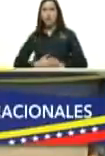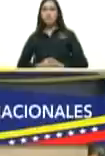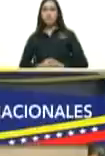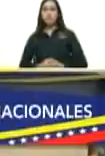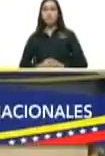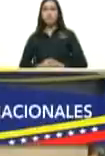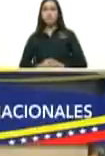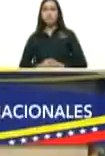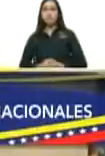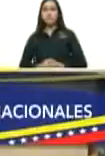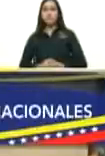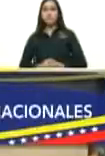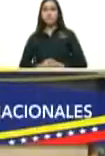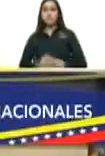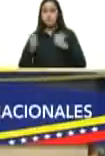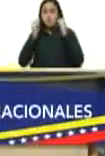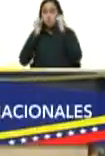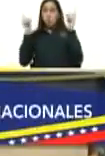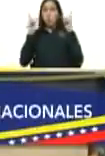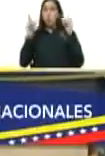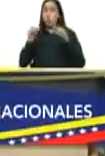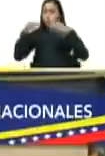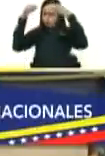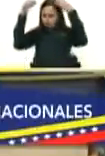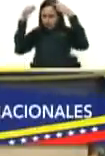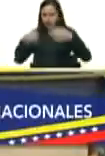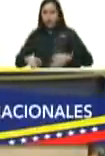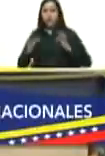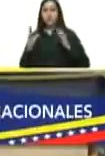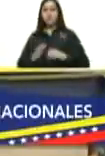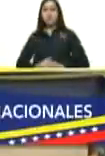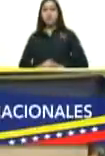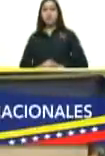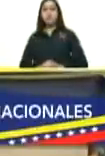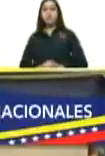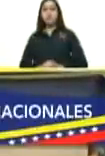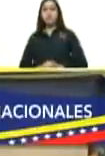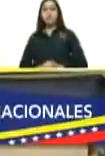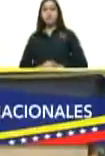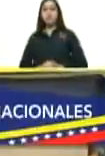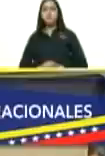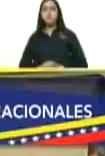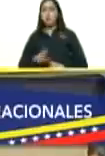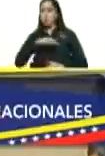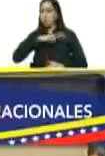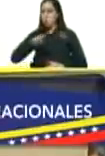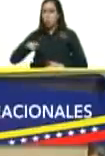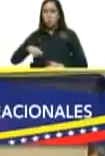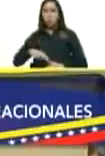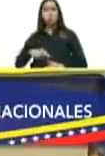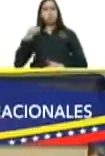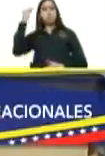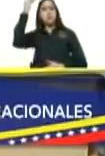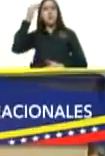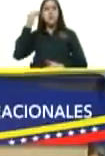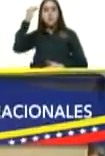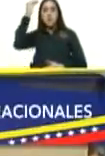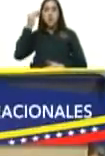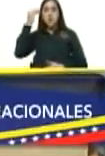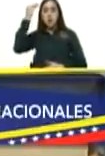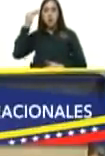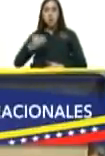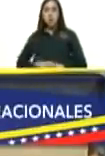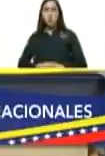lo impactó definitivamente y nos hemos planteado y